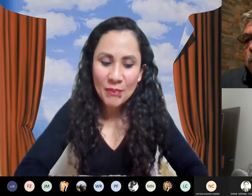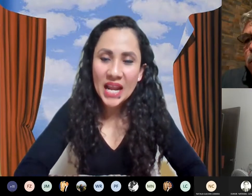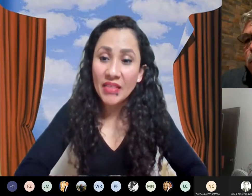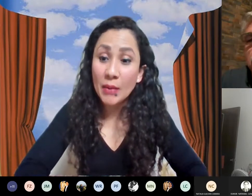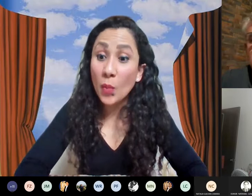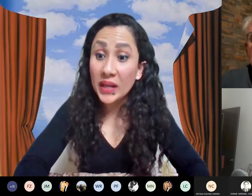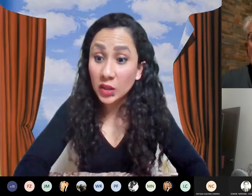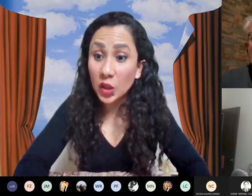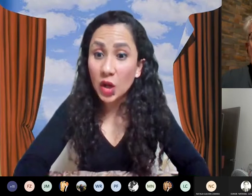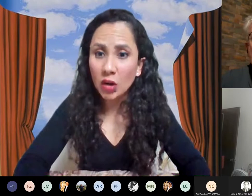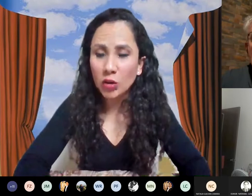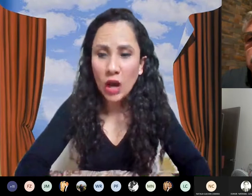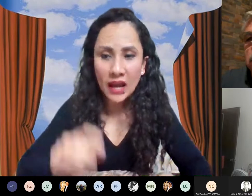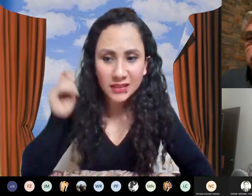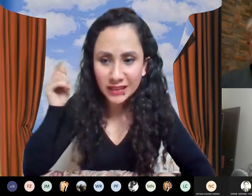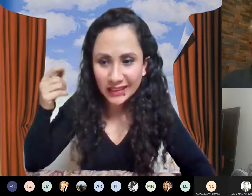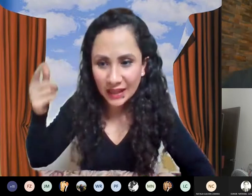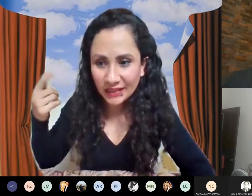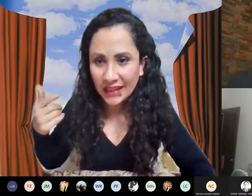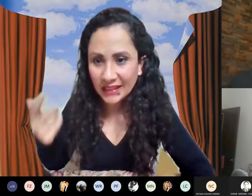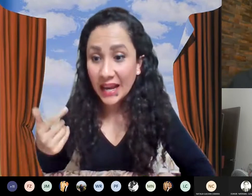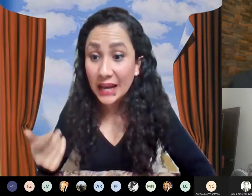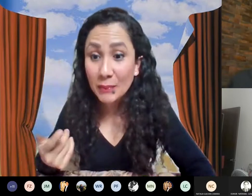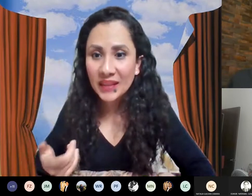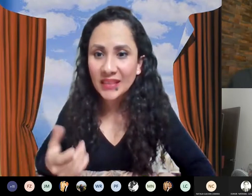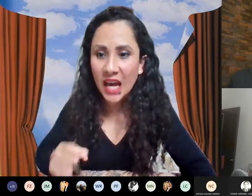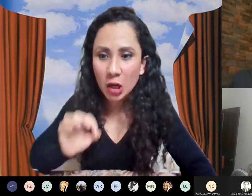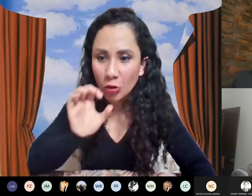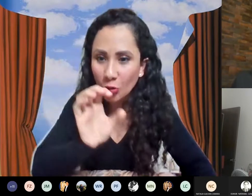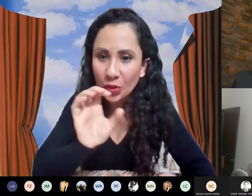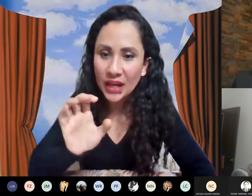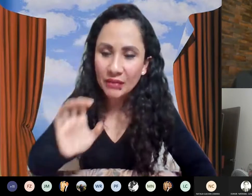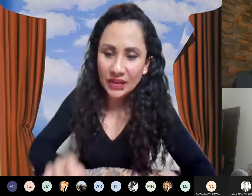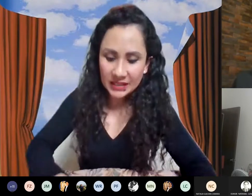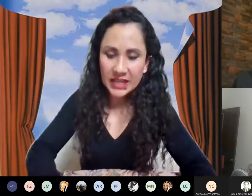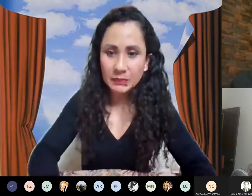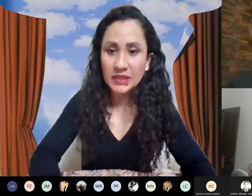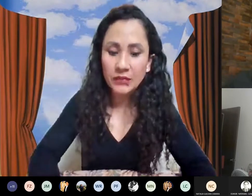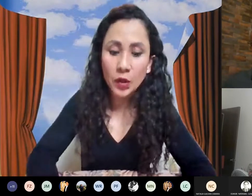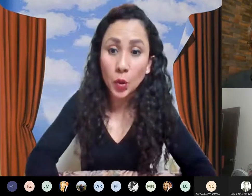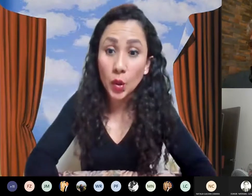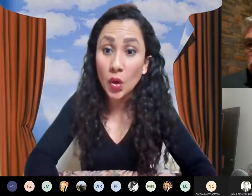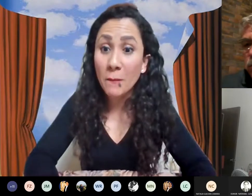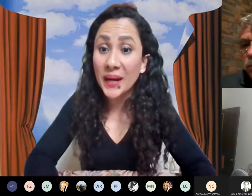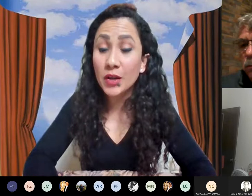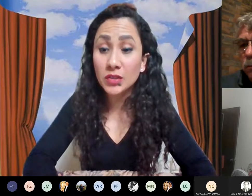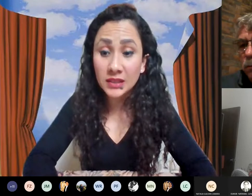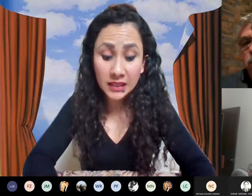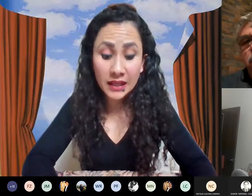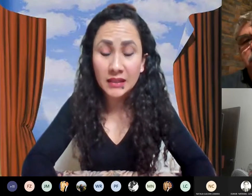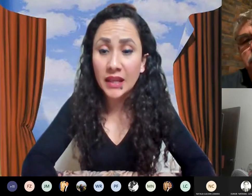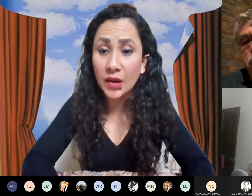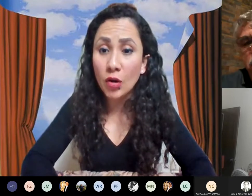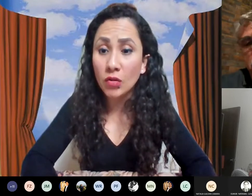Sí mira de momento así que tenga en mente alguna referencia en específico ¿no? pero sí tengo